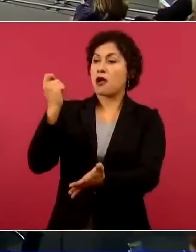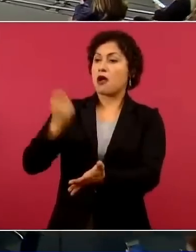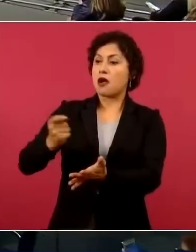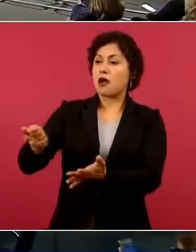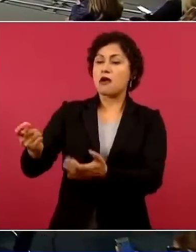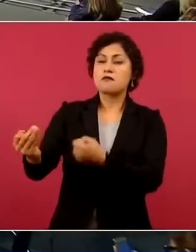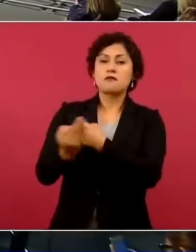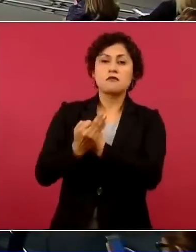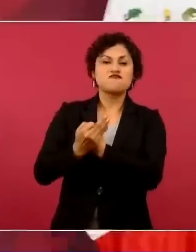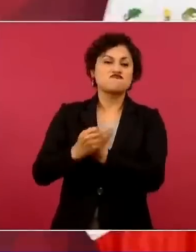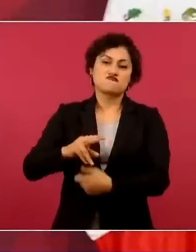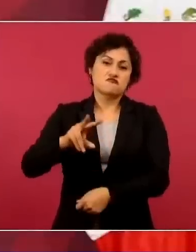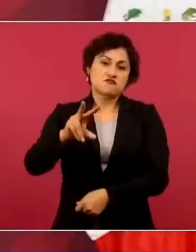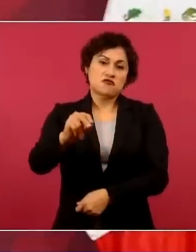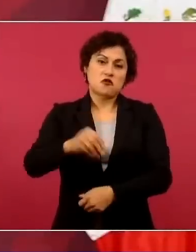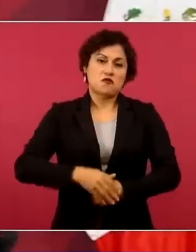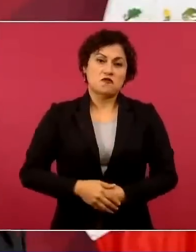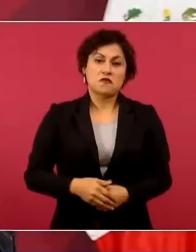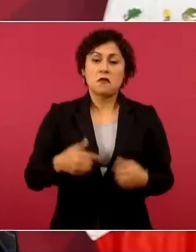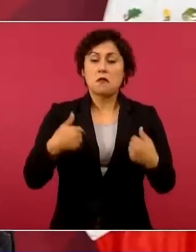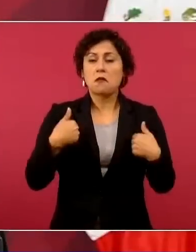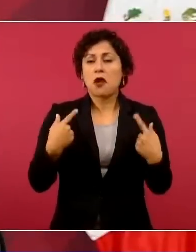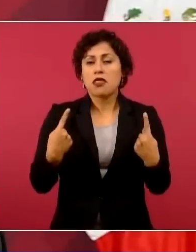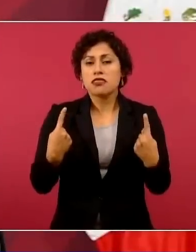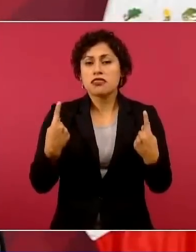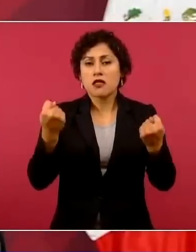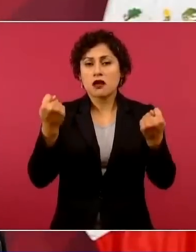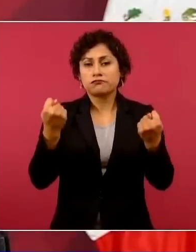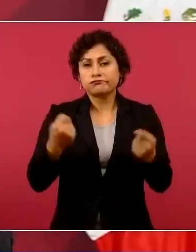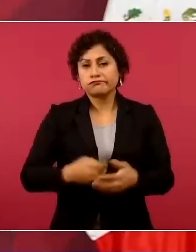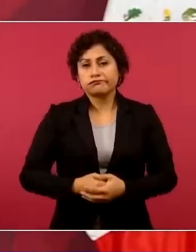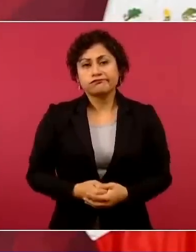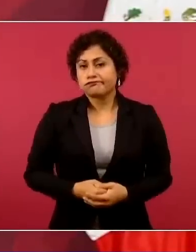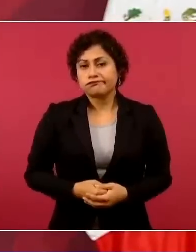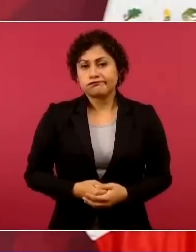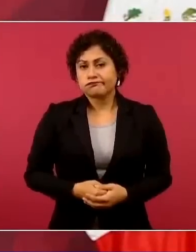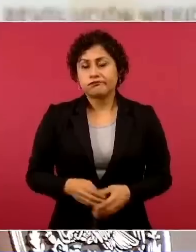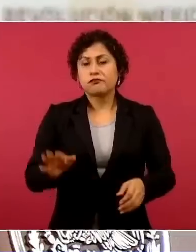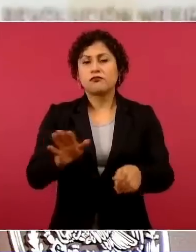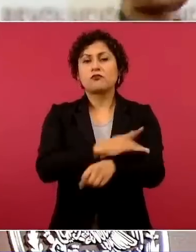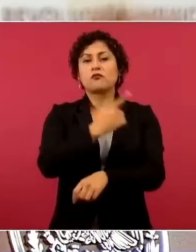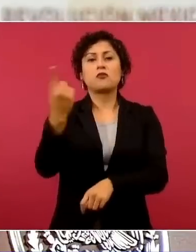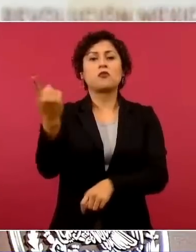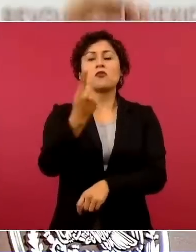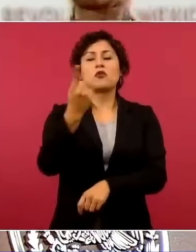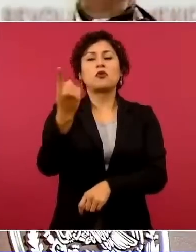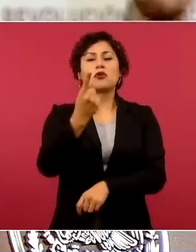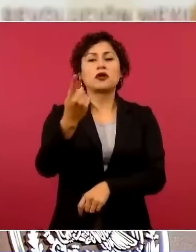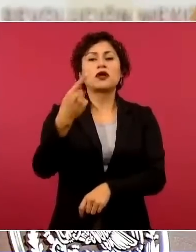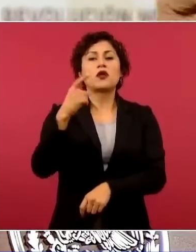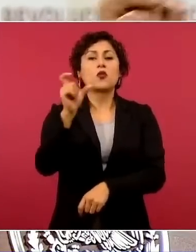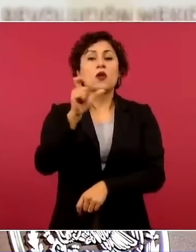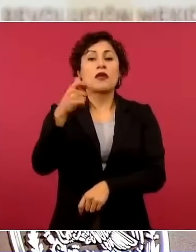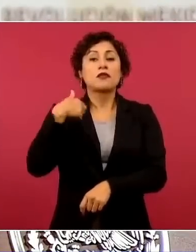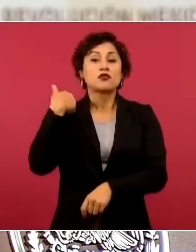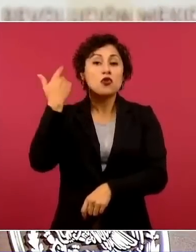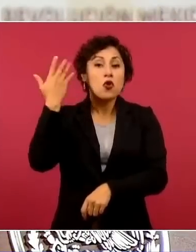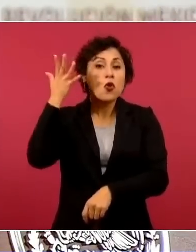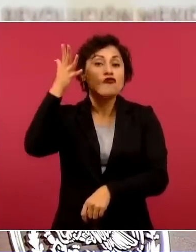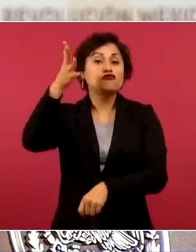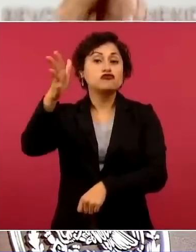ni me importa, porque cuando yo le pida a un ministro